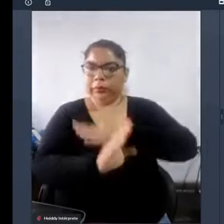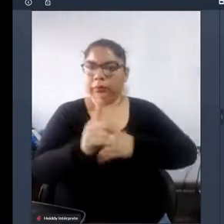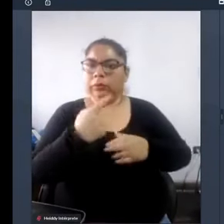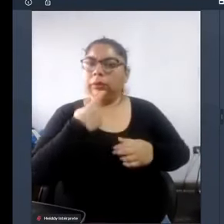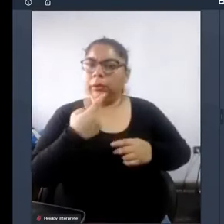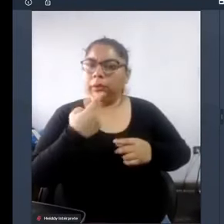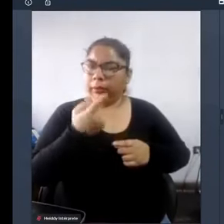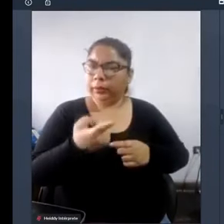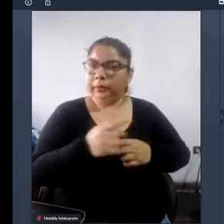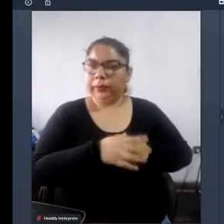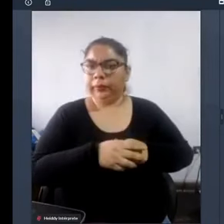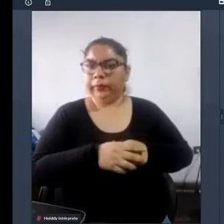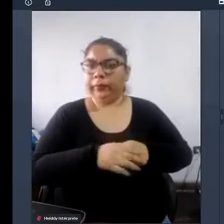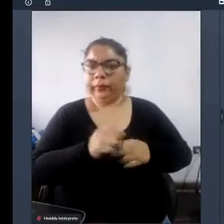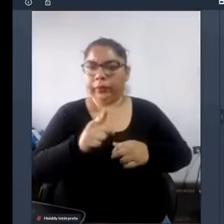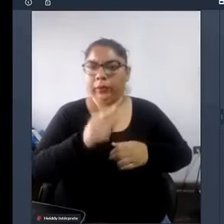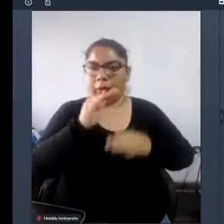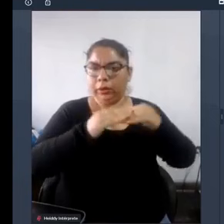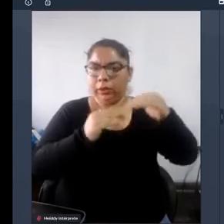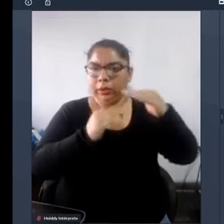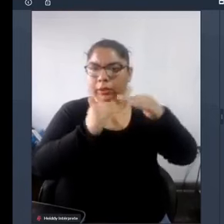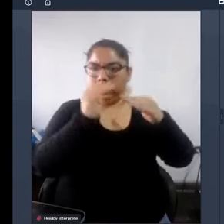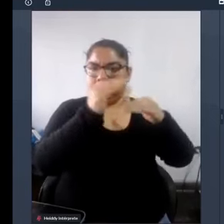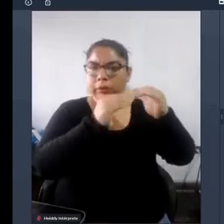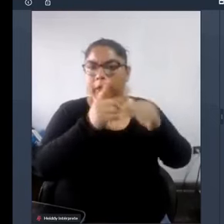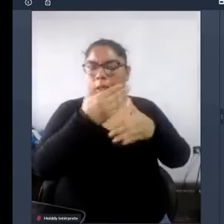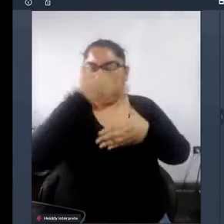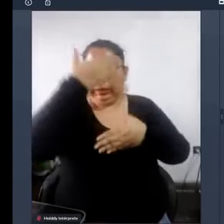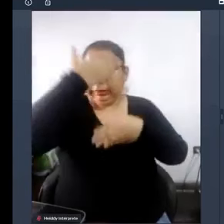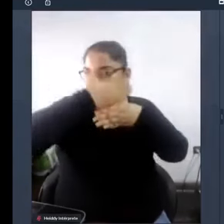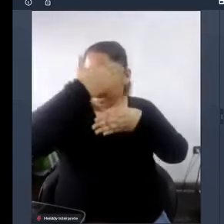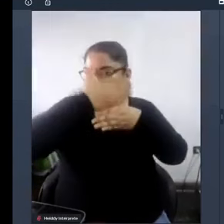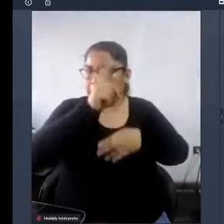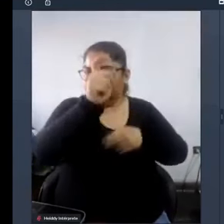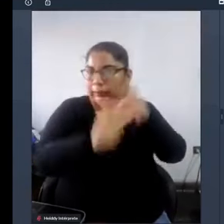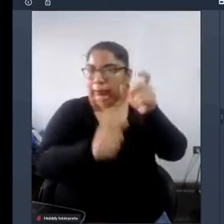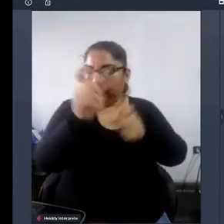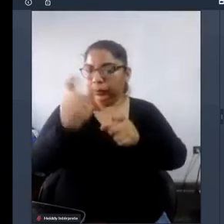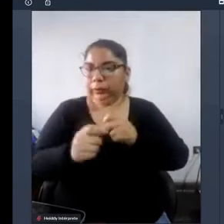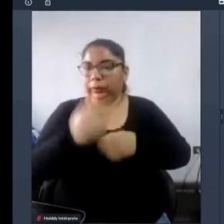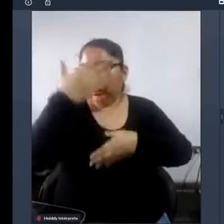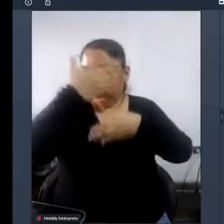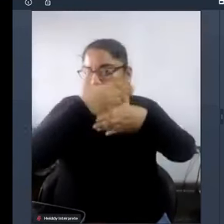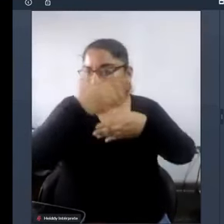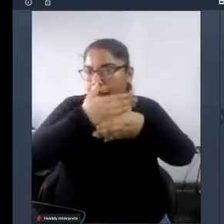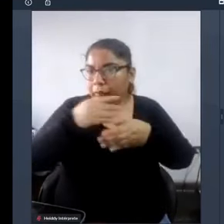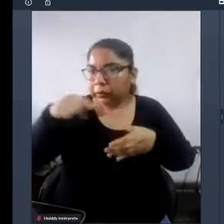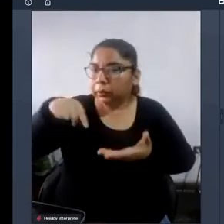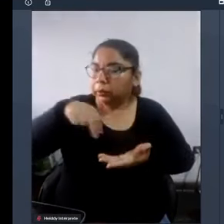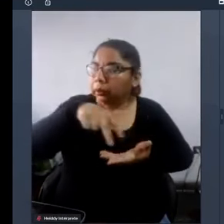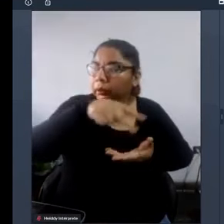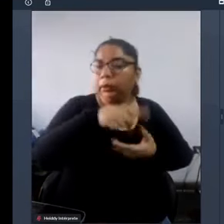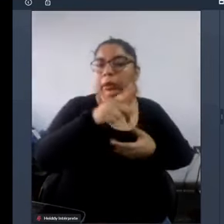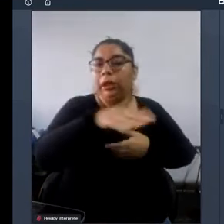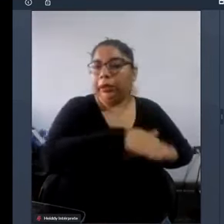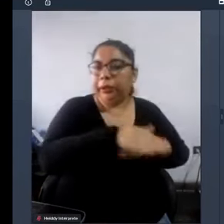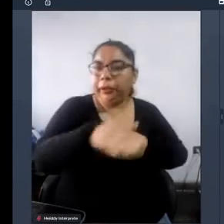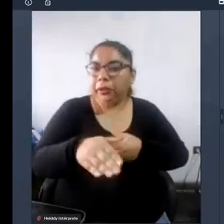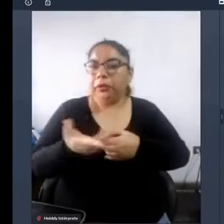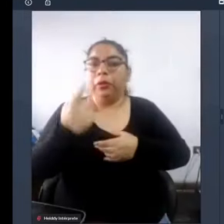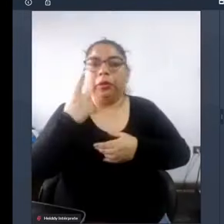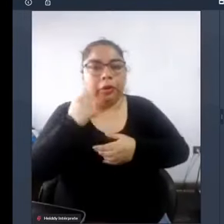parece que se está construyendo a espaldas del ciudadano a espaldas del peatón del niño la niña